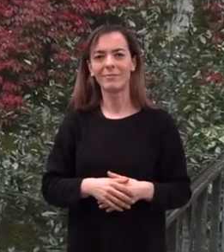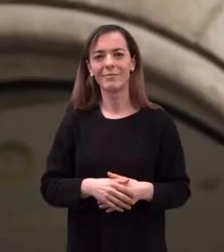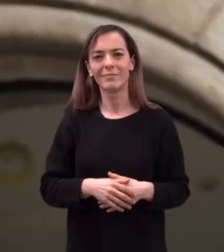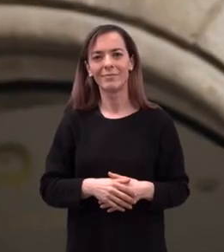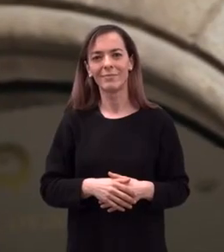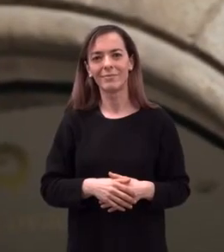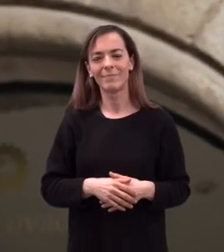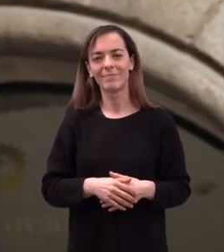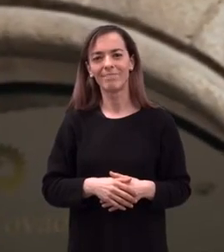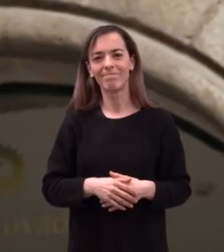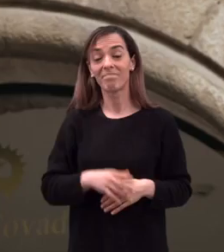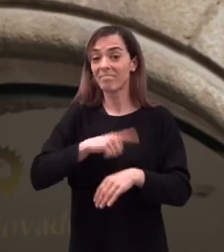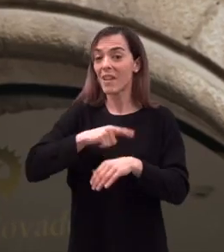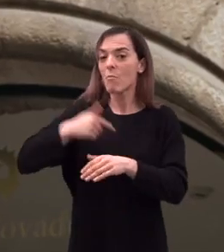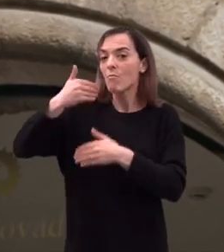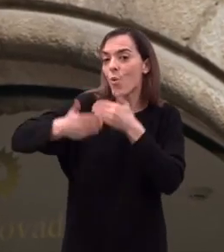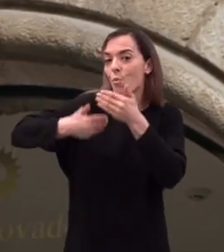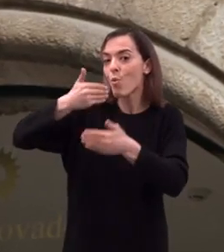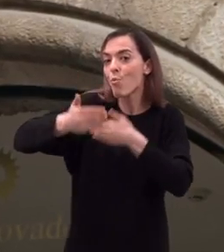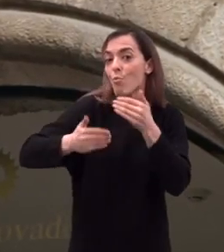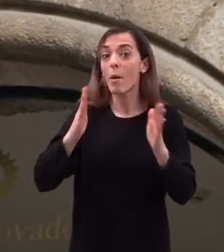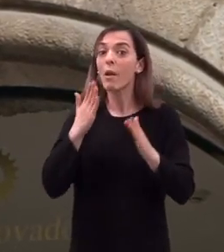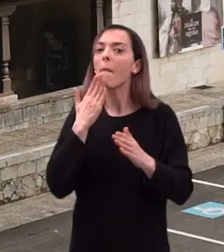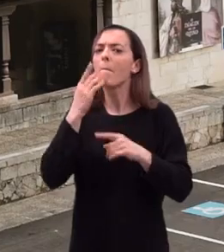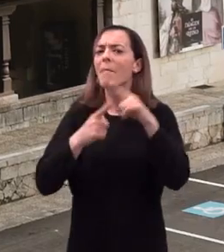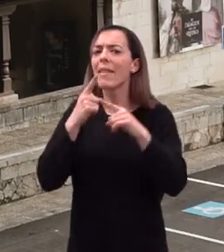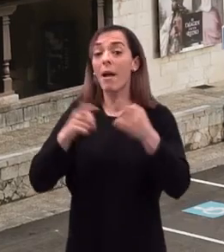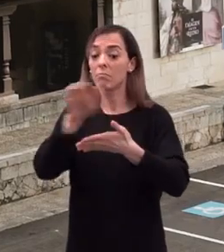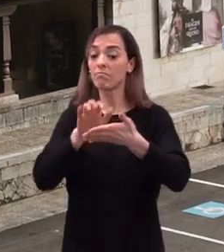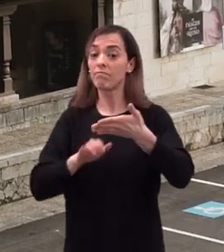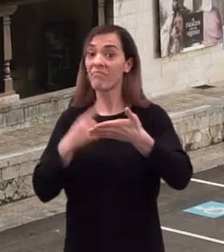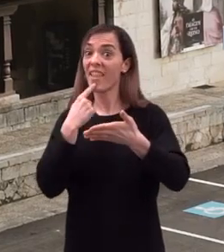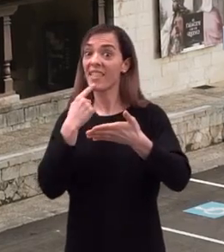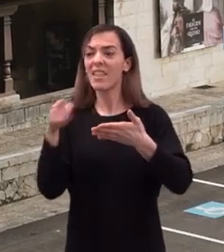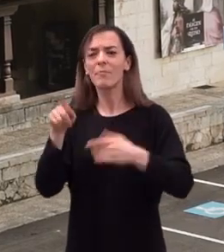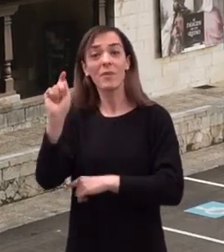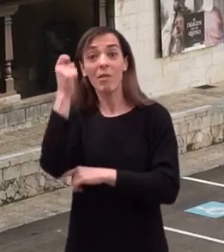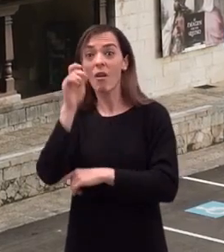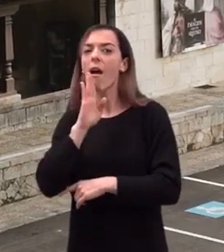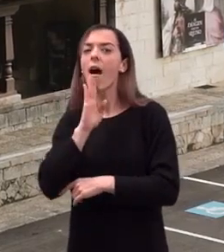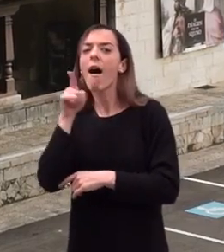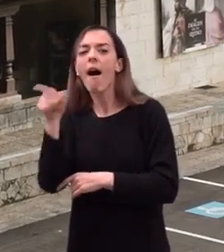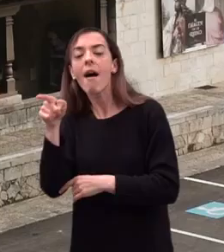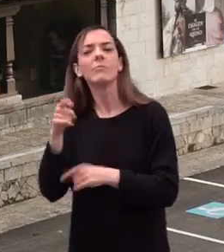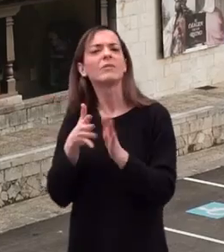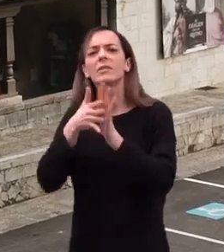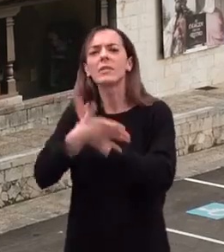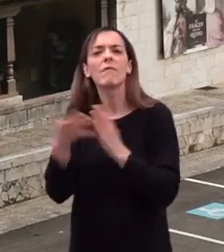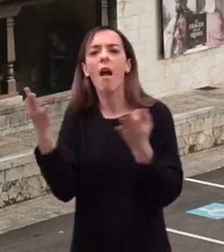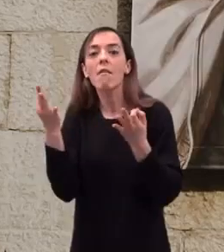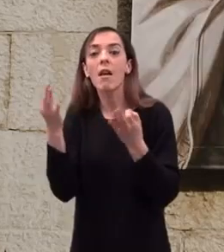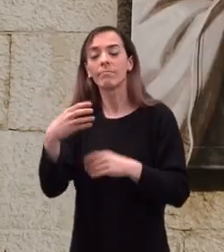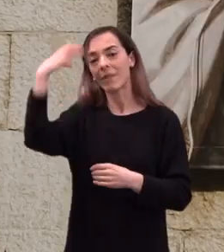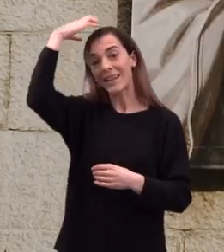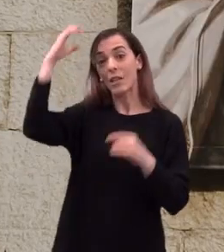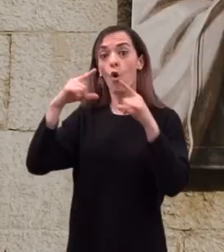Con el tiempo, las crónicas medievales interpretaron esta victoria como el episodio fundacional del